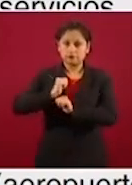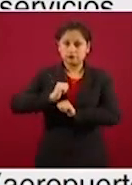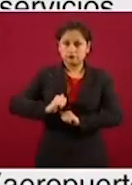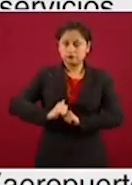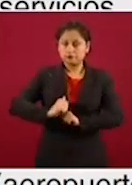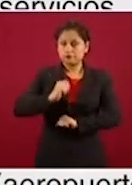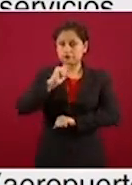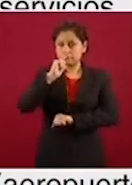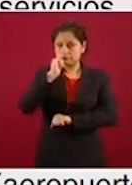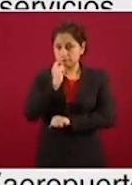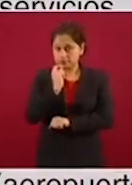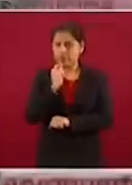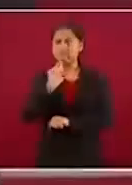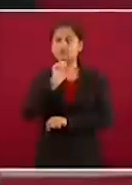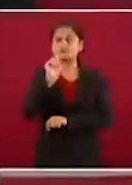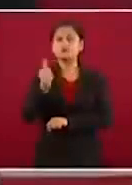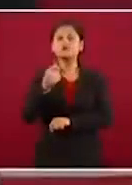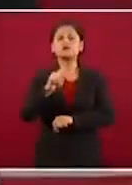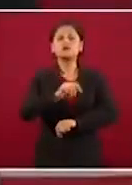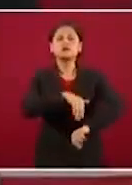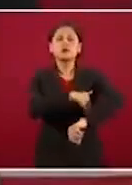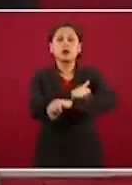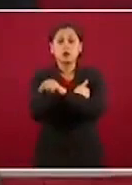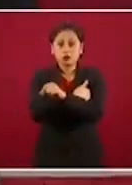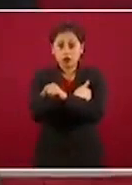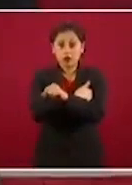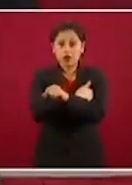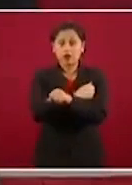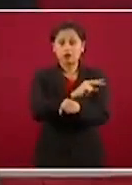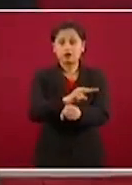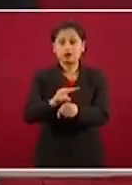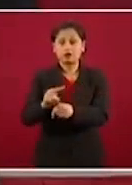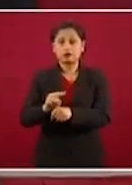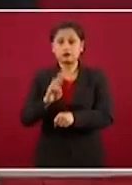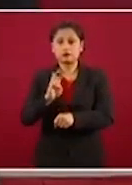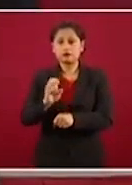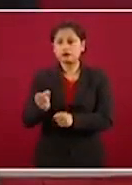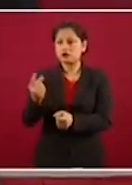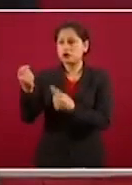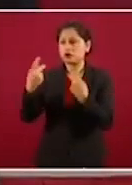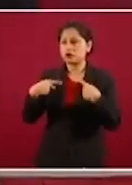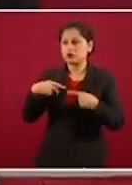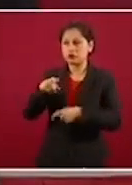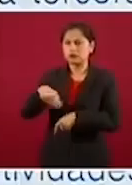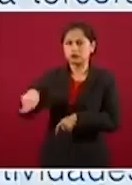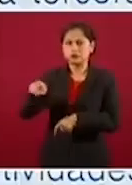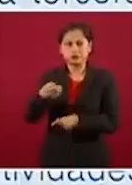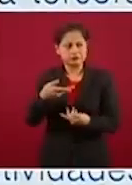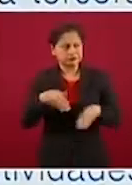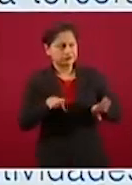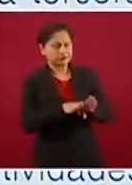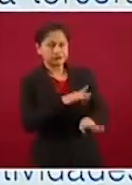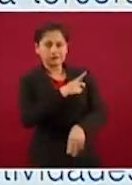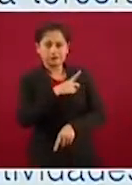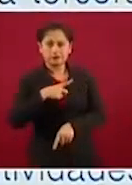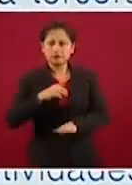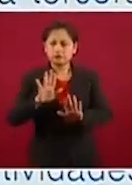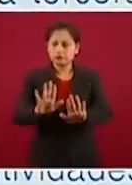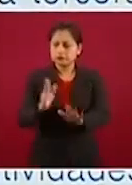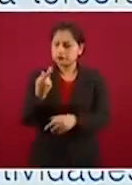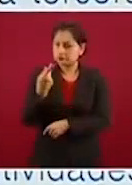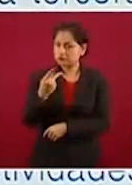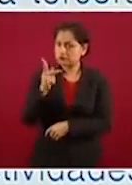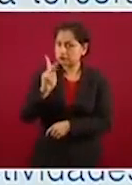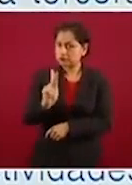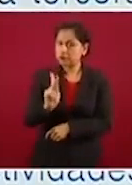una pequeña nota, esto algunas personas han pensado que debería parar, pero si tenemos a trabajadoras y trabajadores de